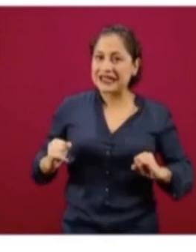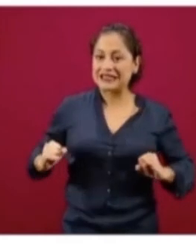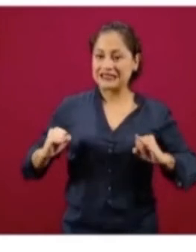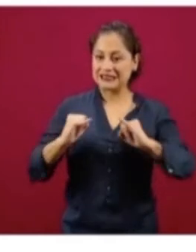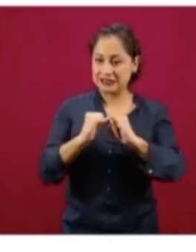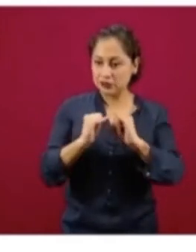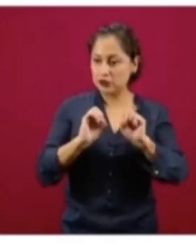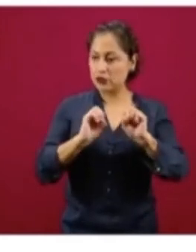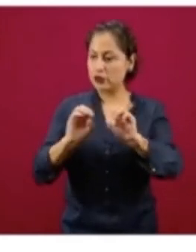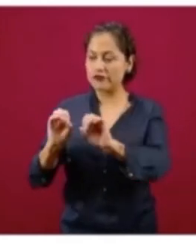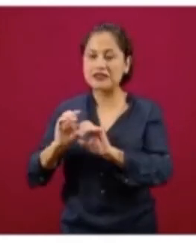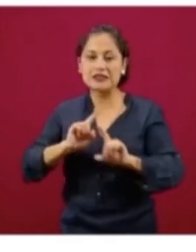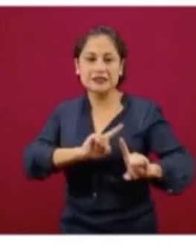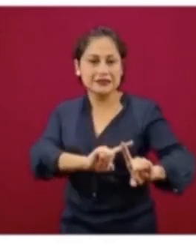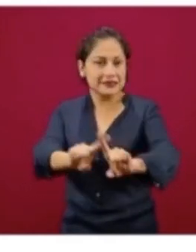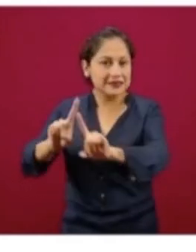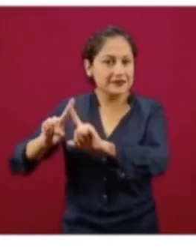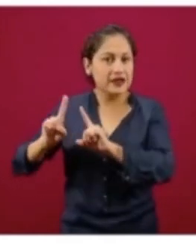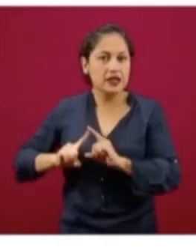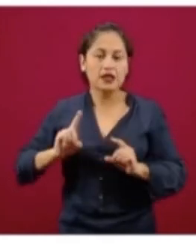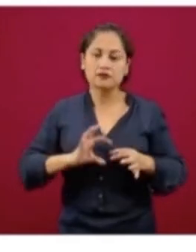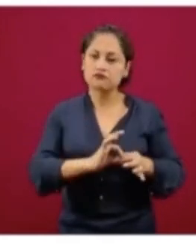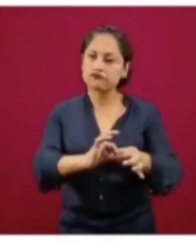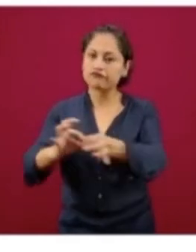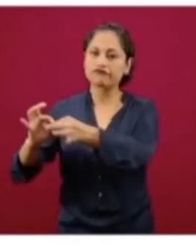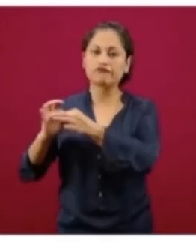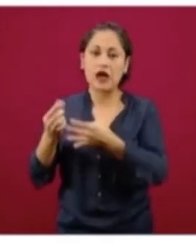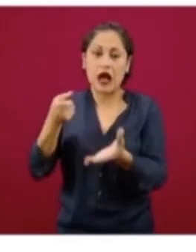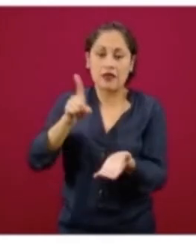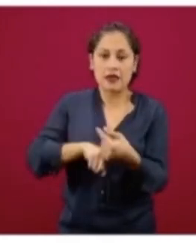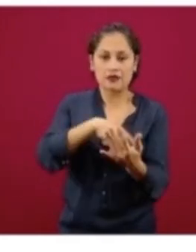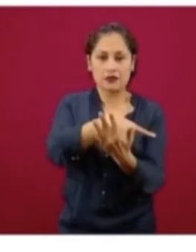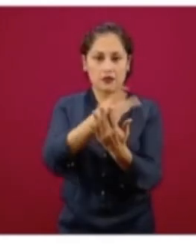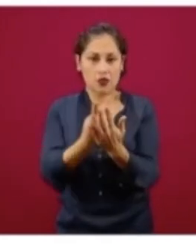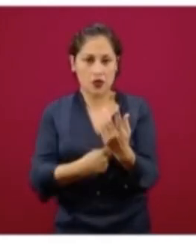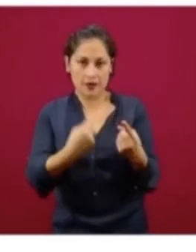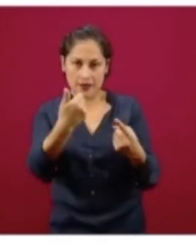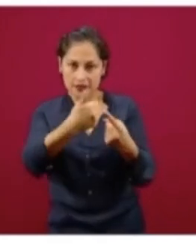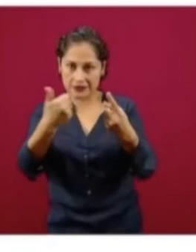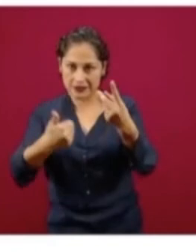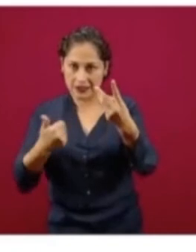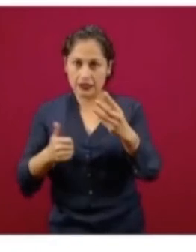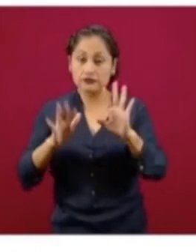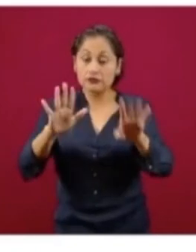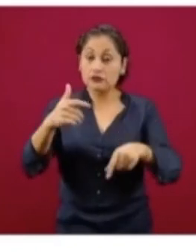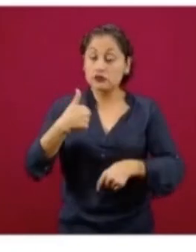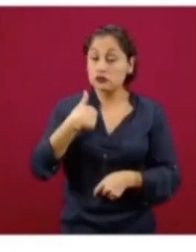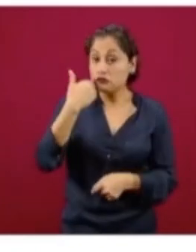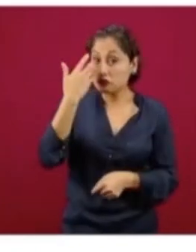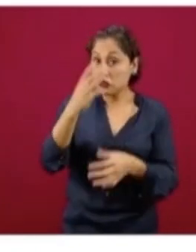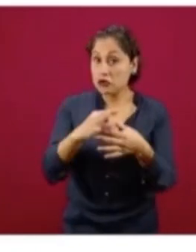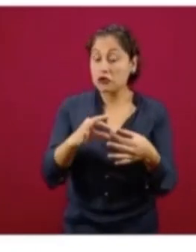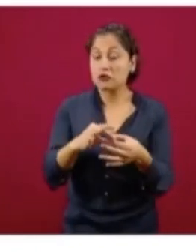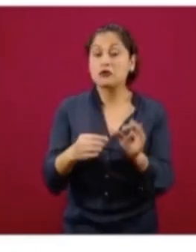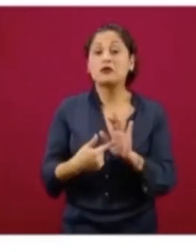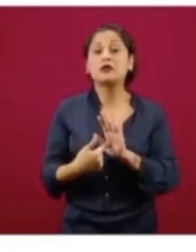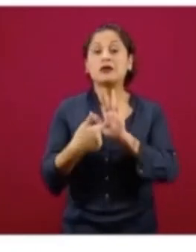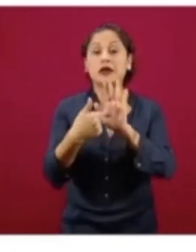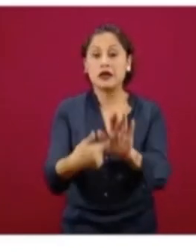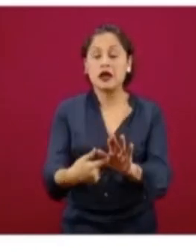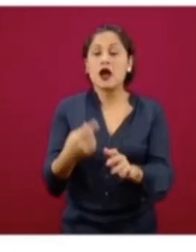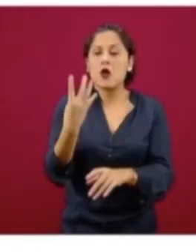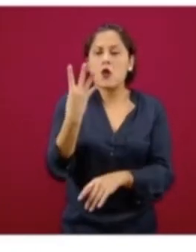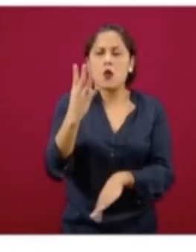dependencias que participamos en diferentes programas. Voy a empezar a mencionarles los cuatro programas